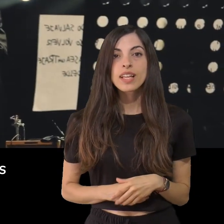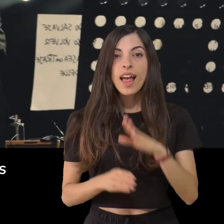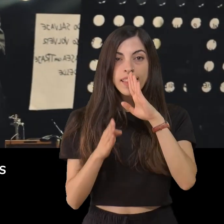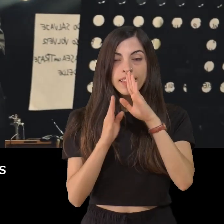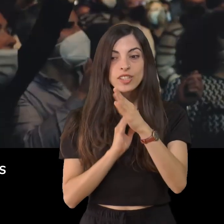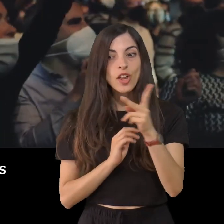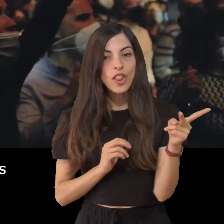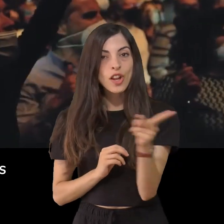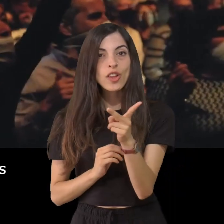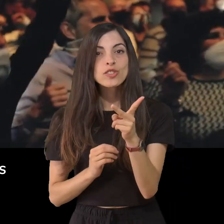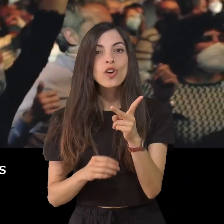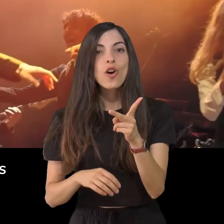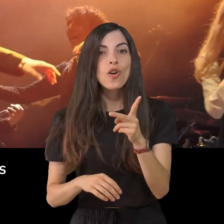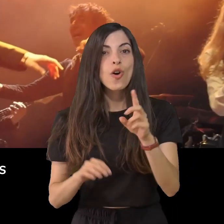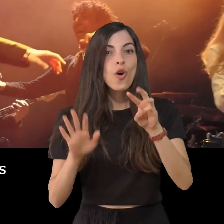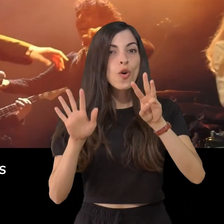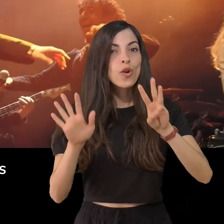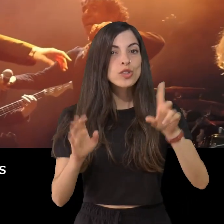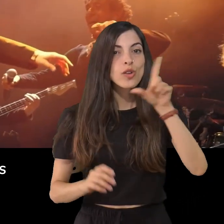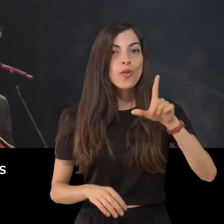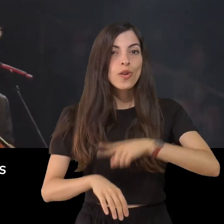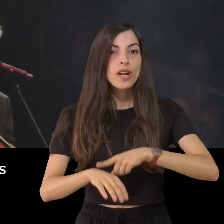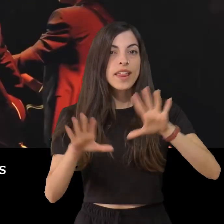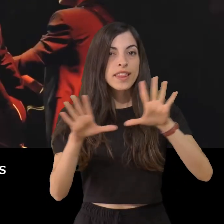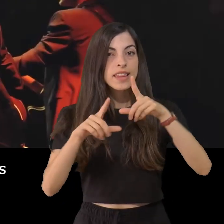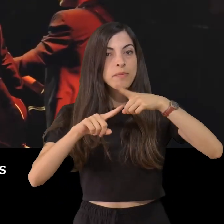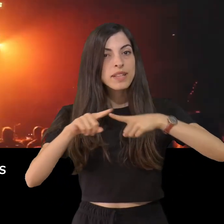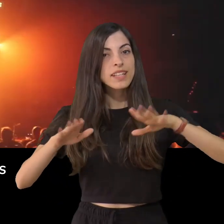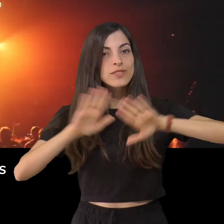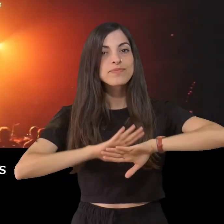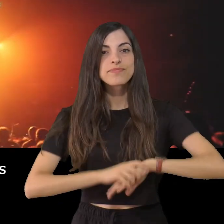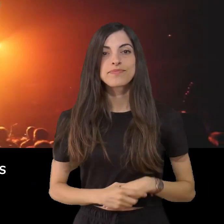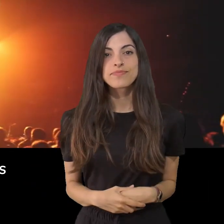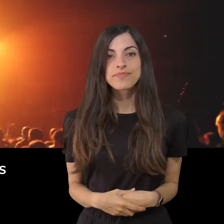El directo de estos dos grandes será el 8 de julio a las 10 y media de la noche.